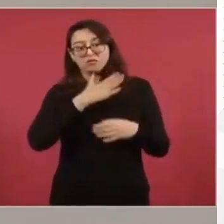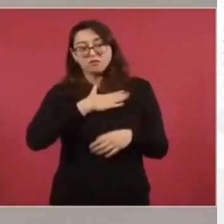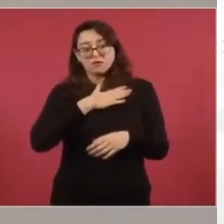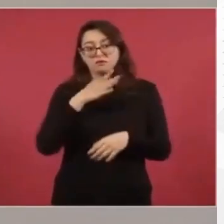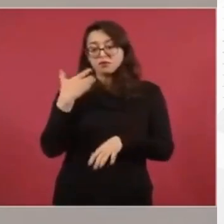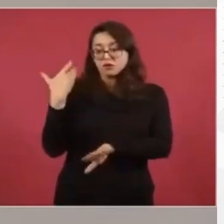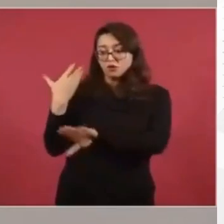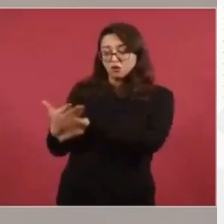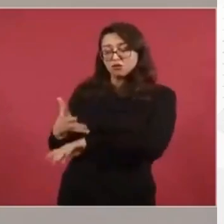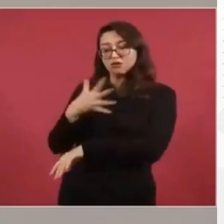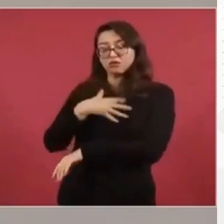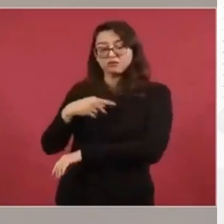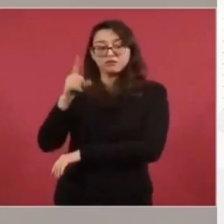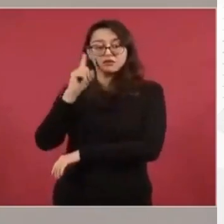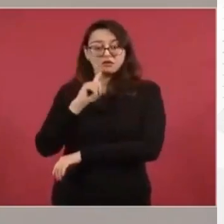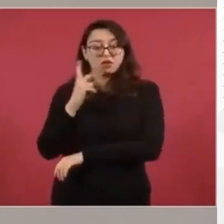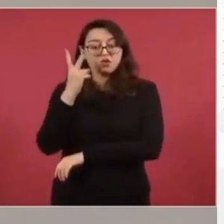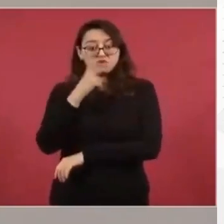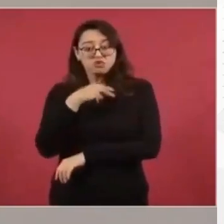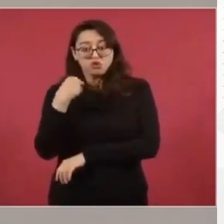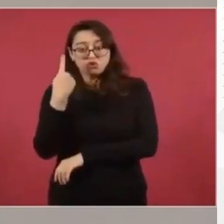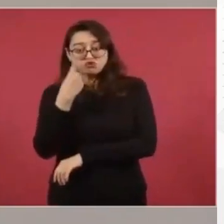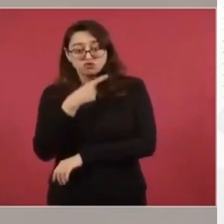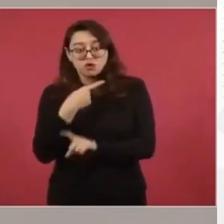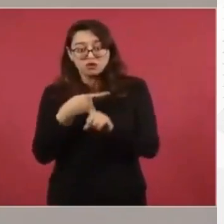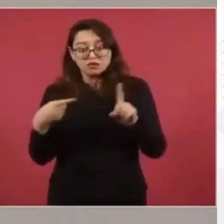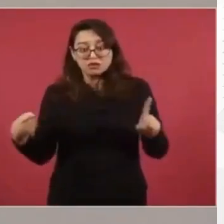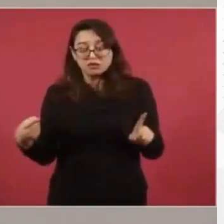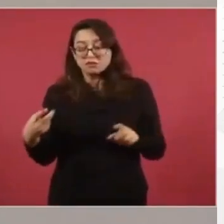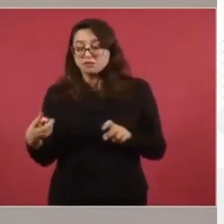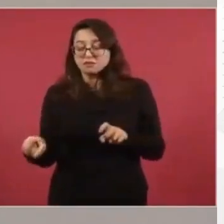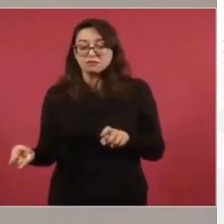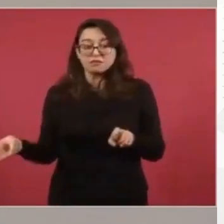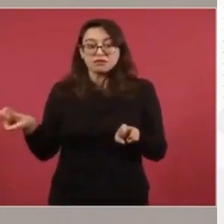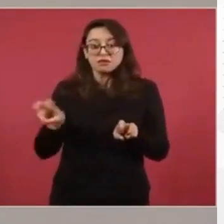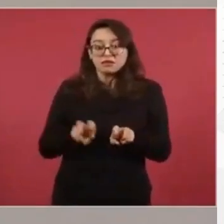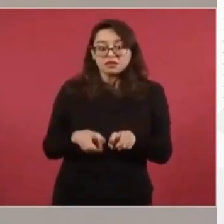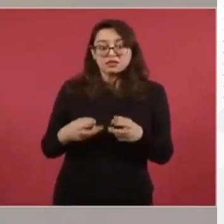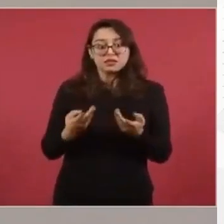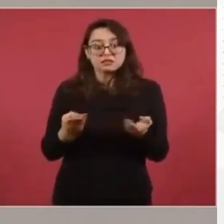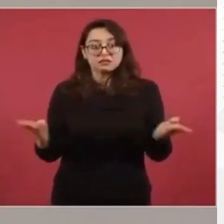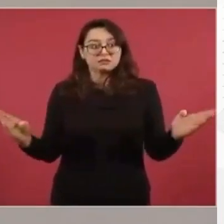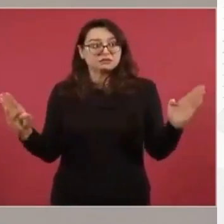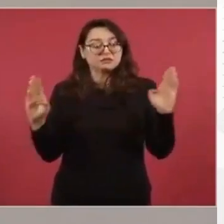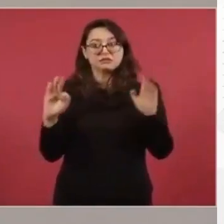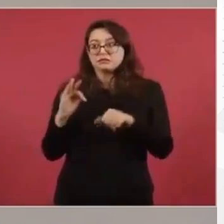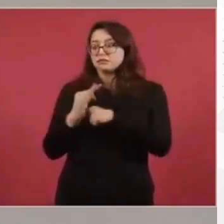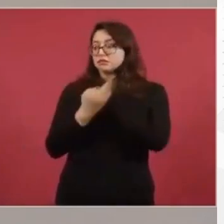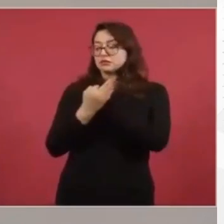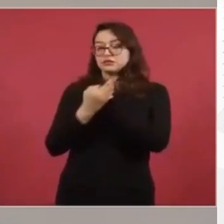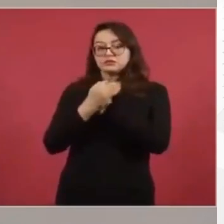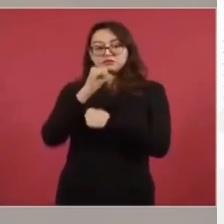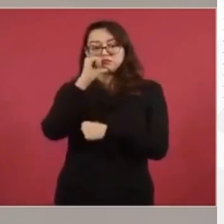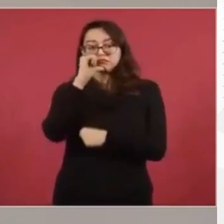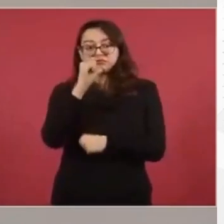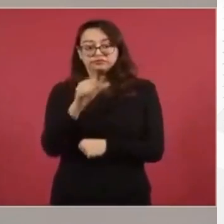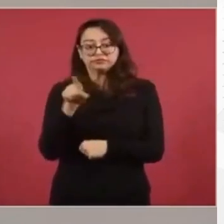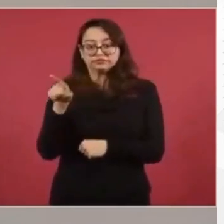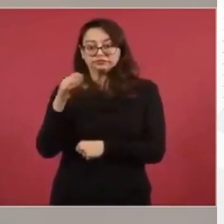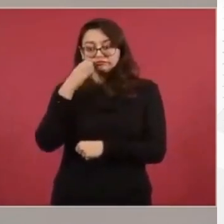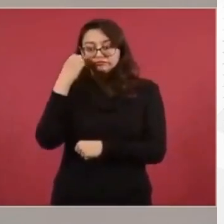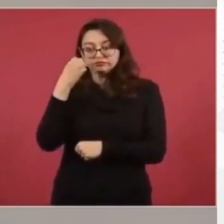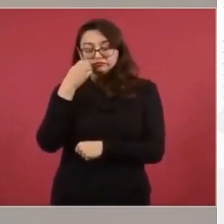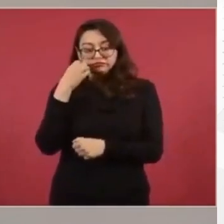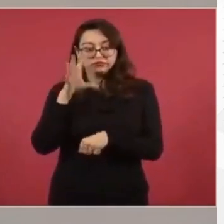Dos horas y media estuvimos atrincheradas en la camioneta, porque a mi hija ya no la dejaron entrar a la escuela, rodearon la escuela.